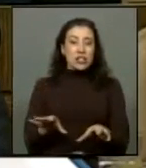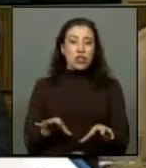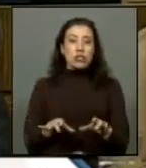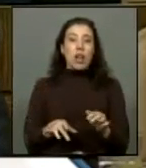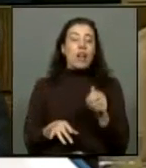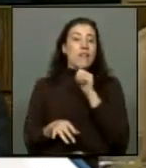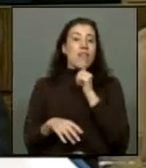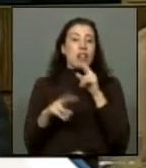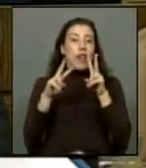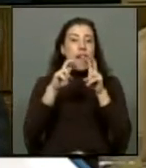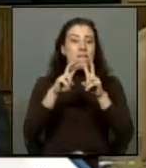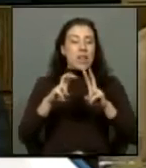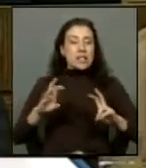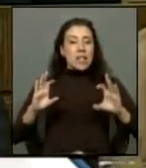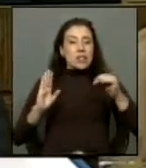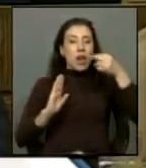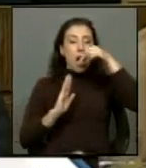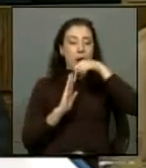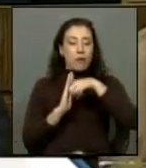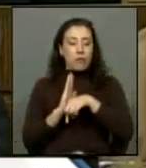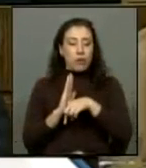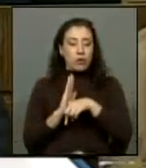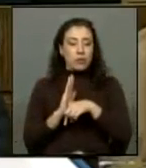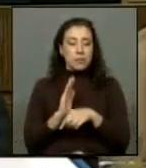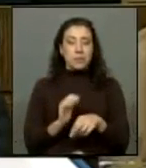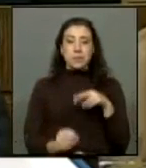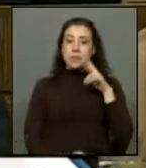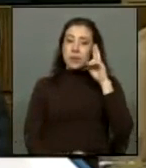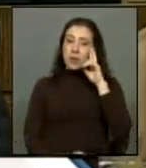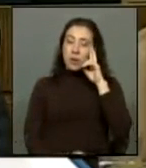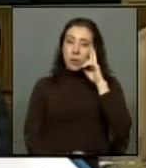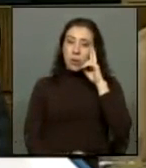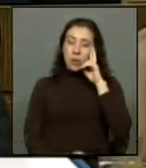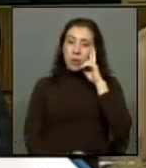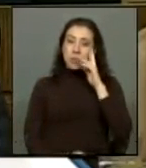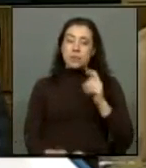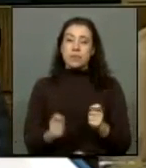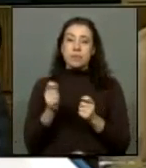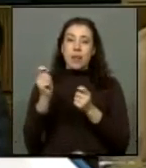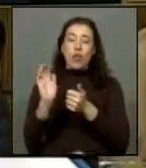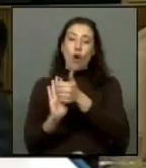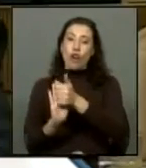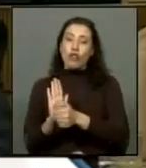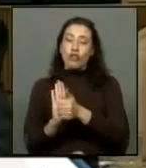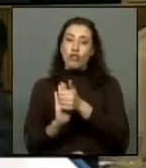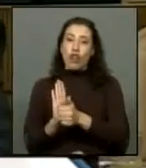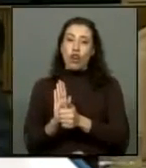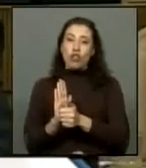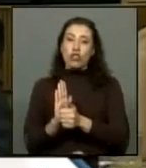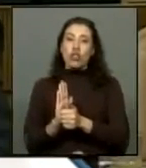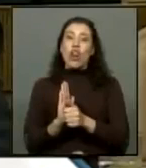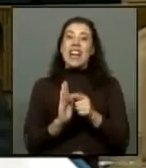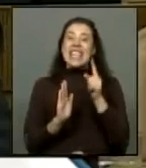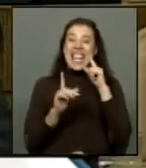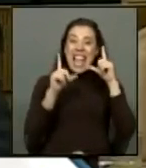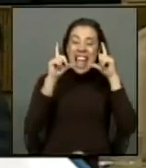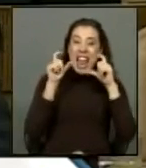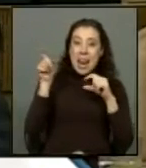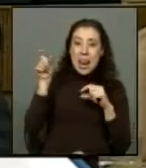sido investigadas a fondo. Se le recuerda que se le envió una fotografía tomada por el suscrito